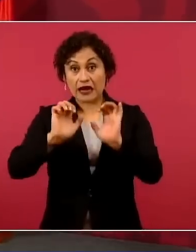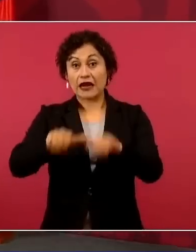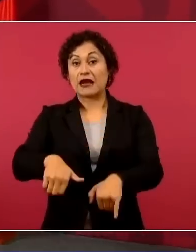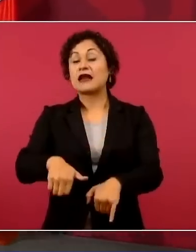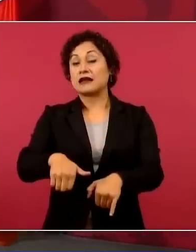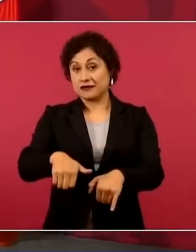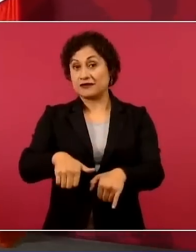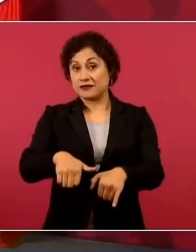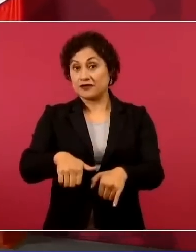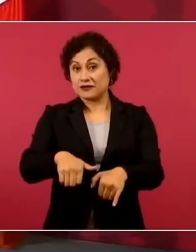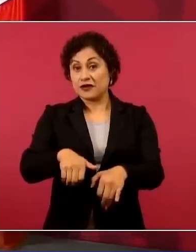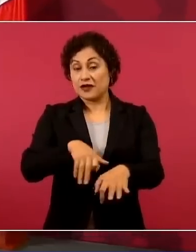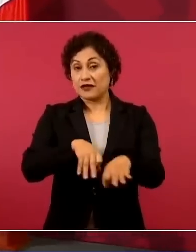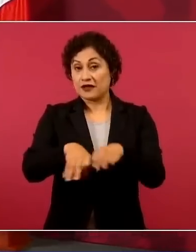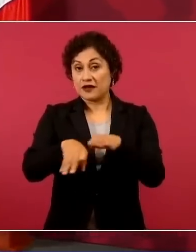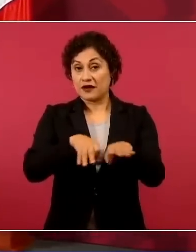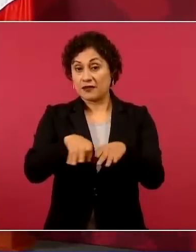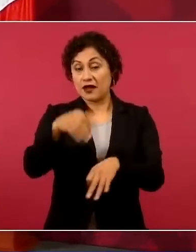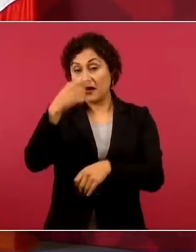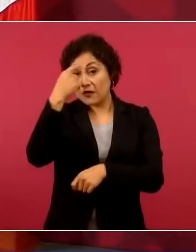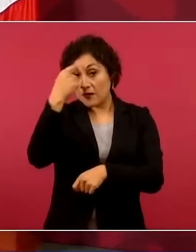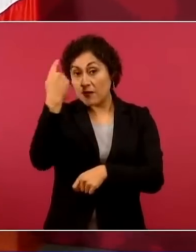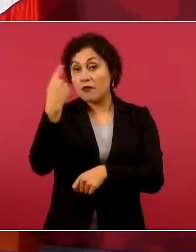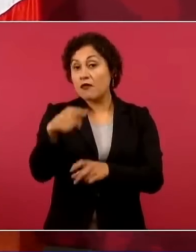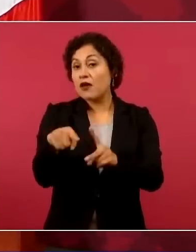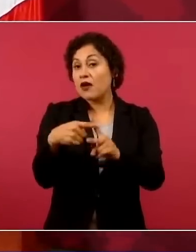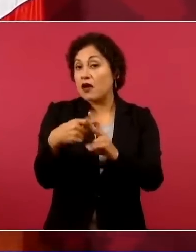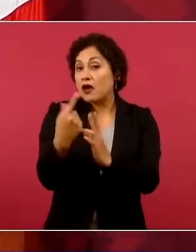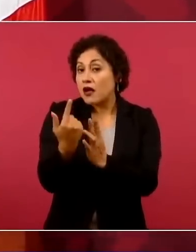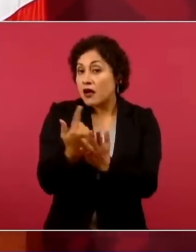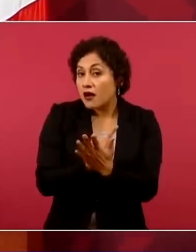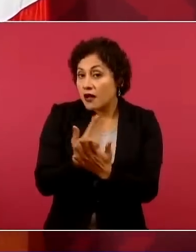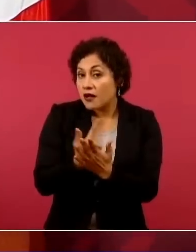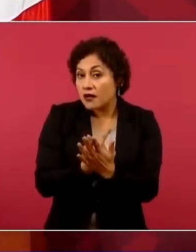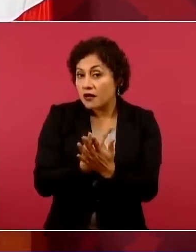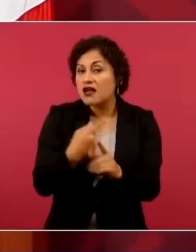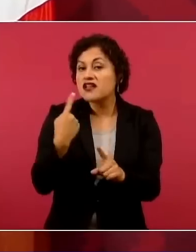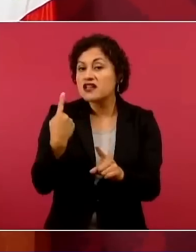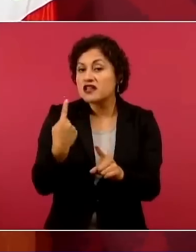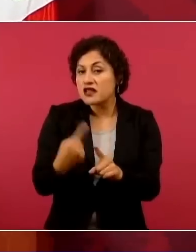votos al cuñado de Calderón,